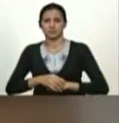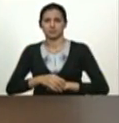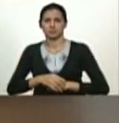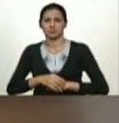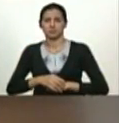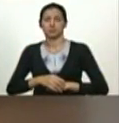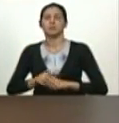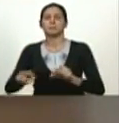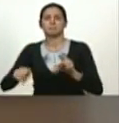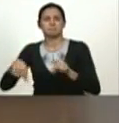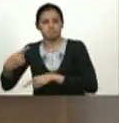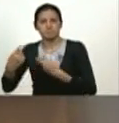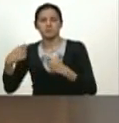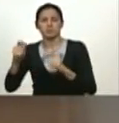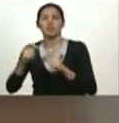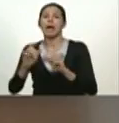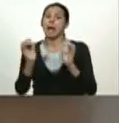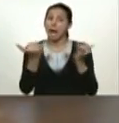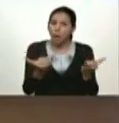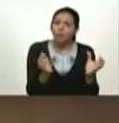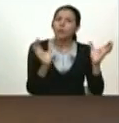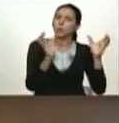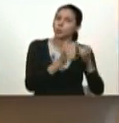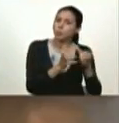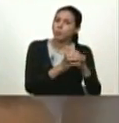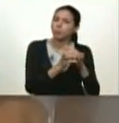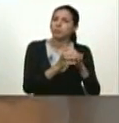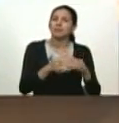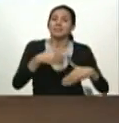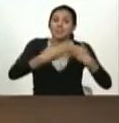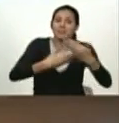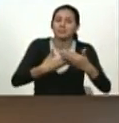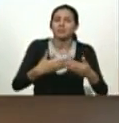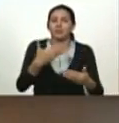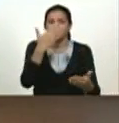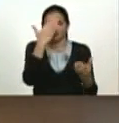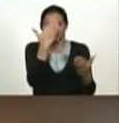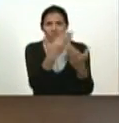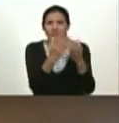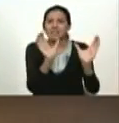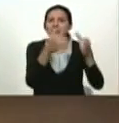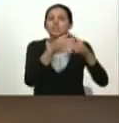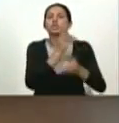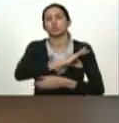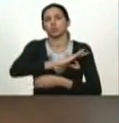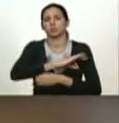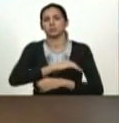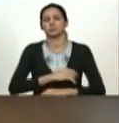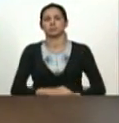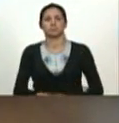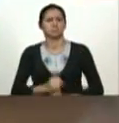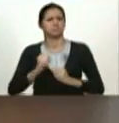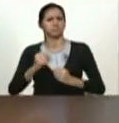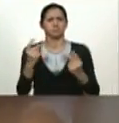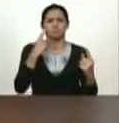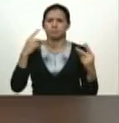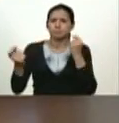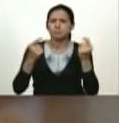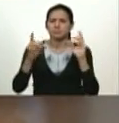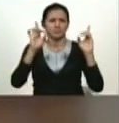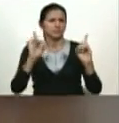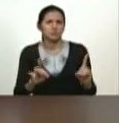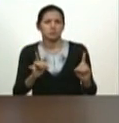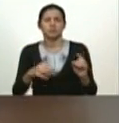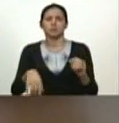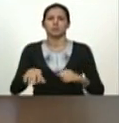contraofensiva este frente es frente de avance el frente social con audacia con capacidad tomando y